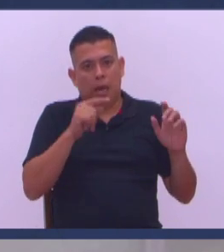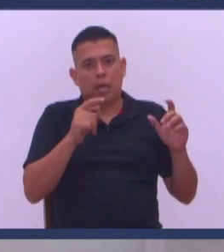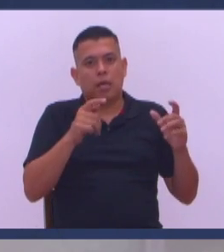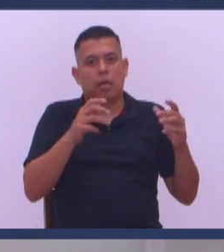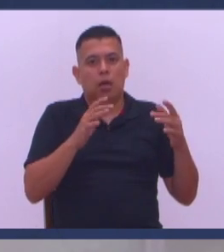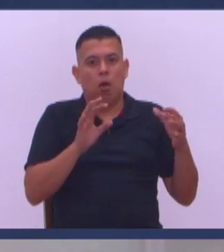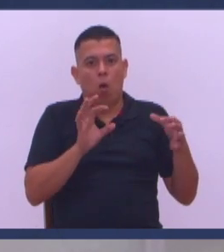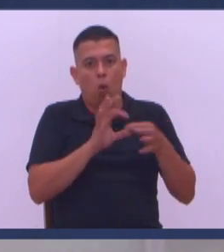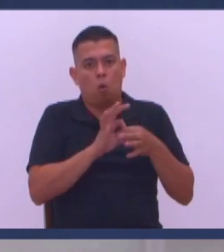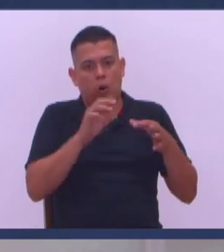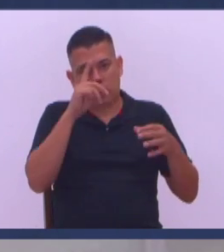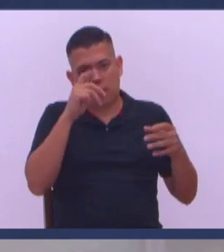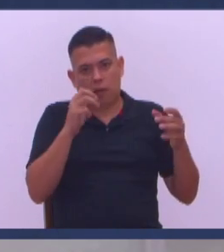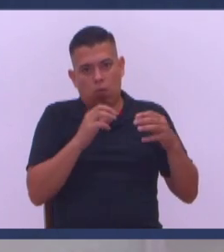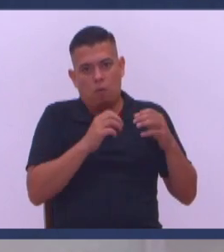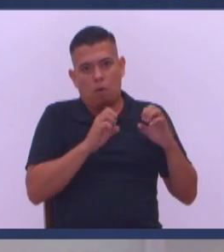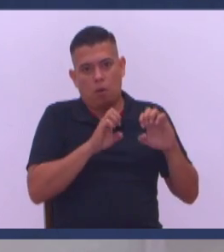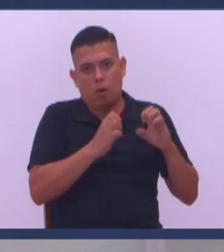edades